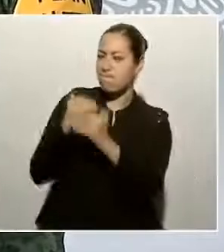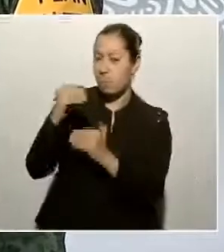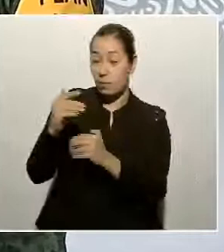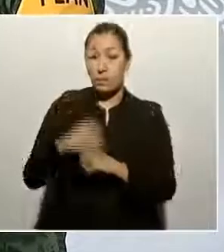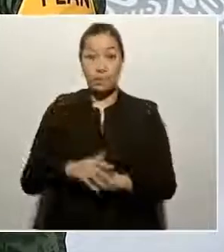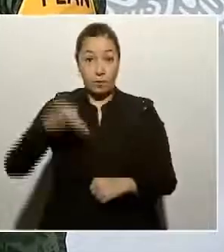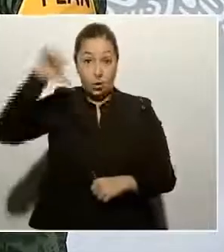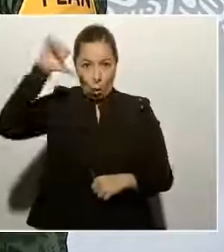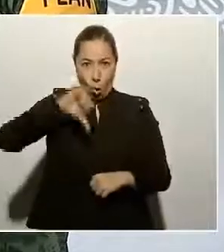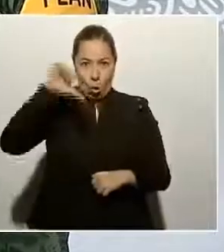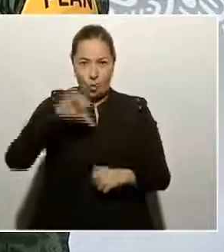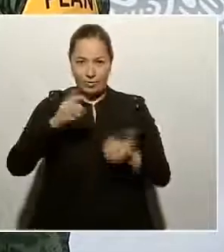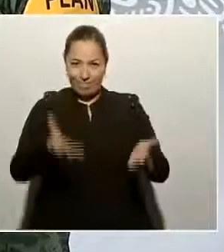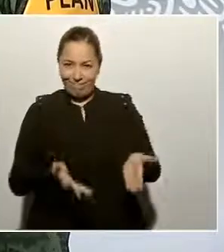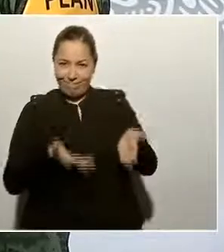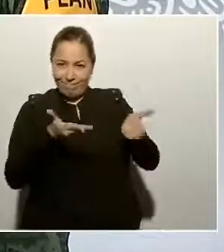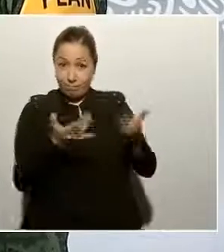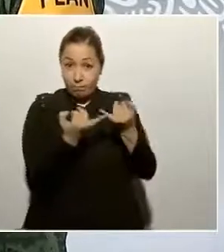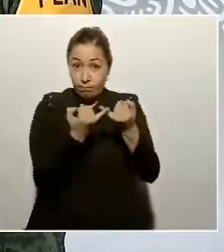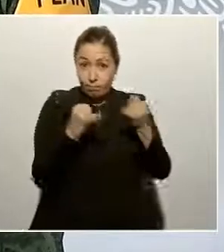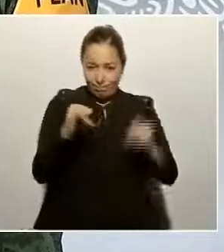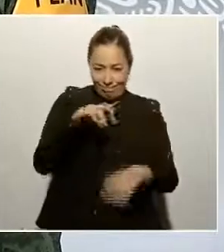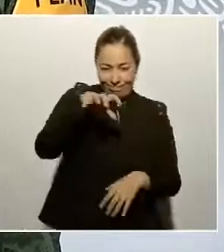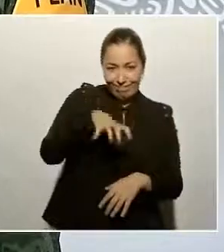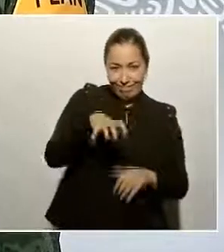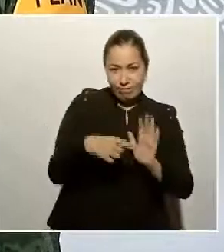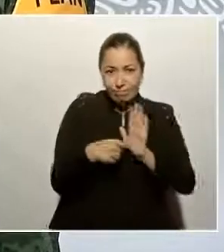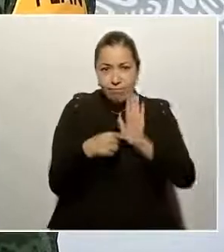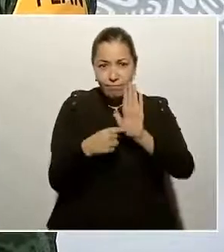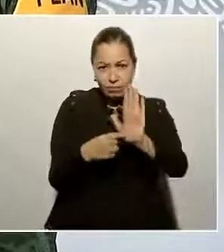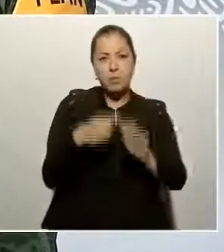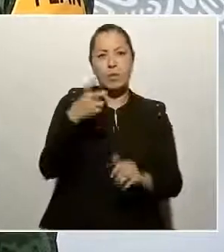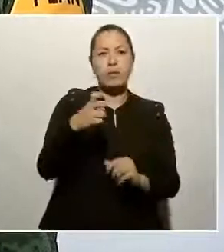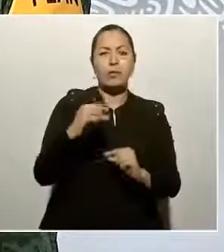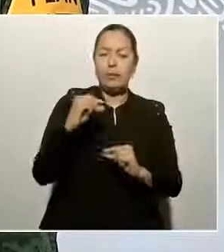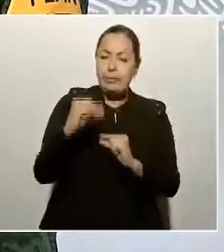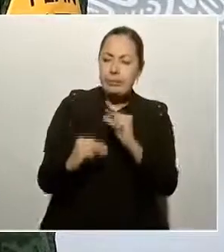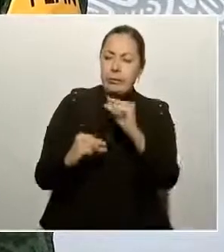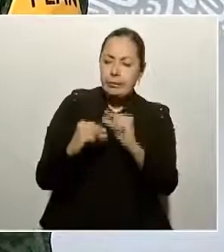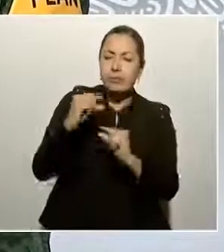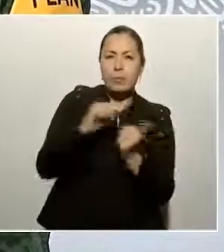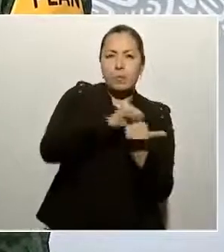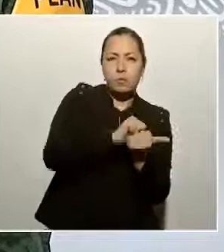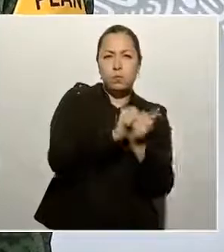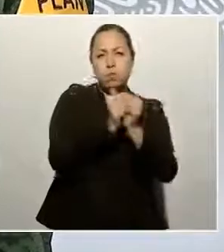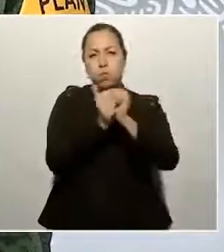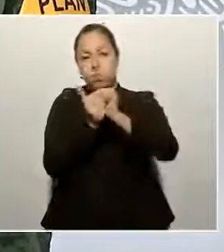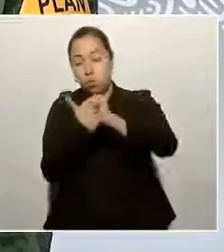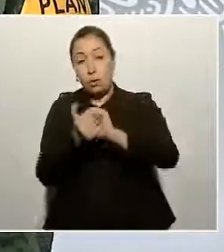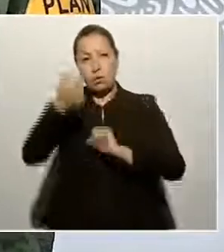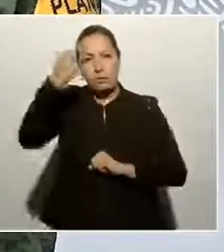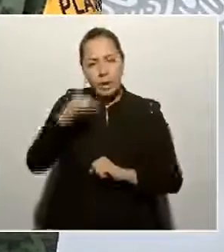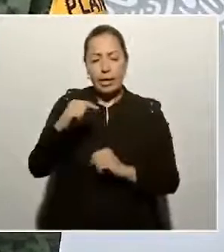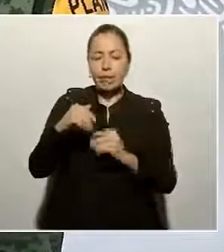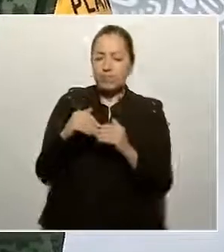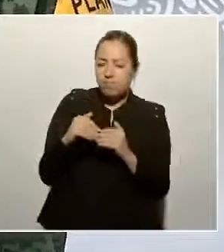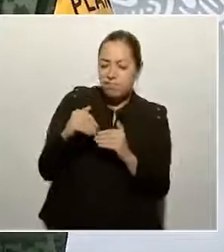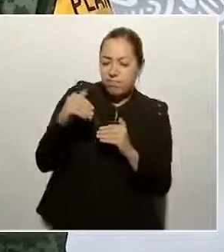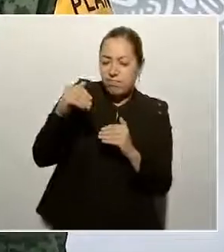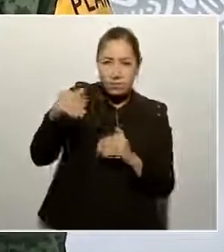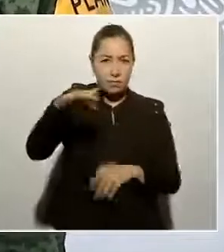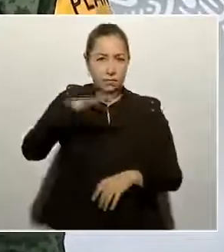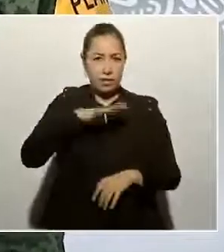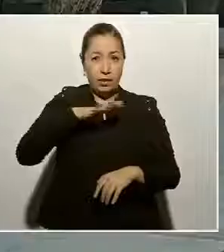es parte de todo un proceso que ha seguido la Guardia Nacional para contar con instalaciones permanentes a lo largo y ancho